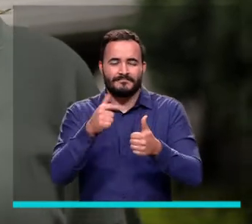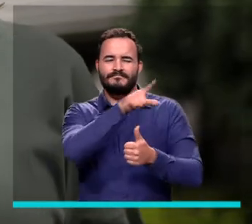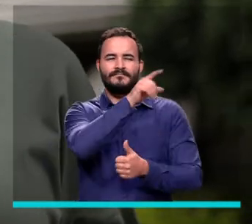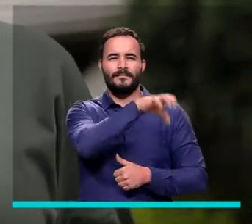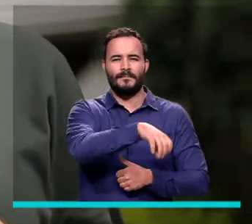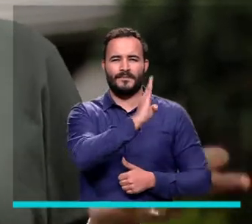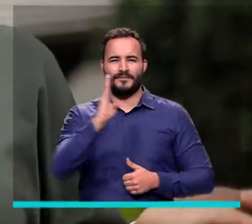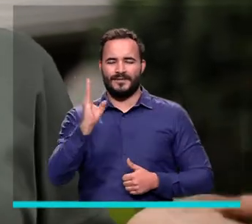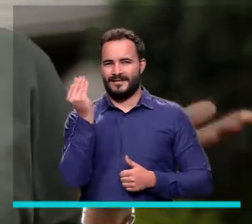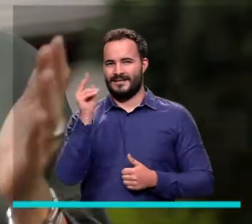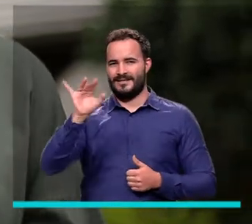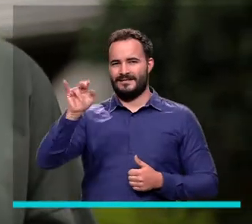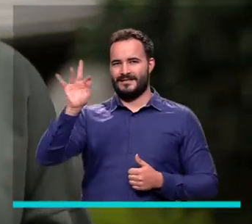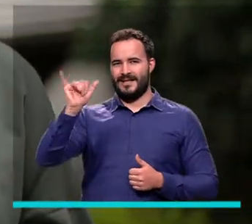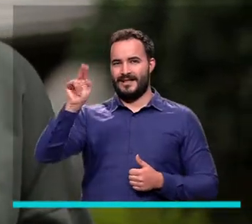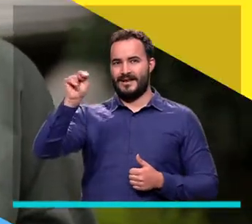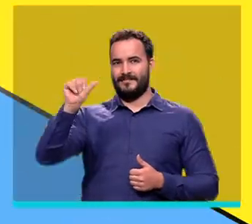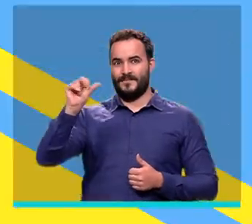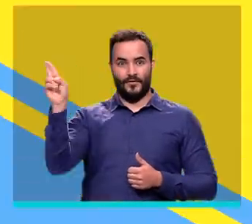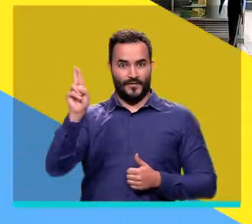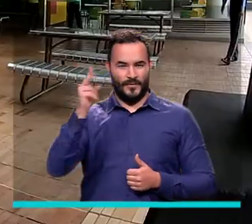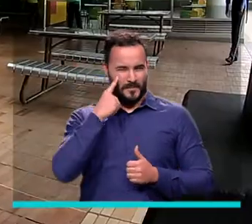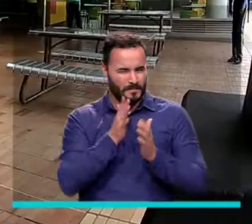Quintana del Sector Robledo esta reactivación.